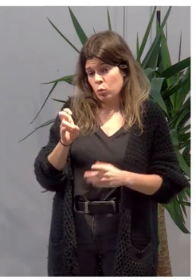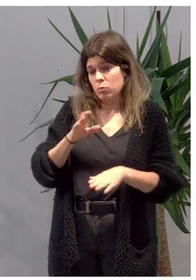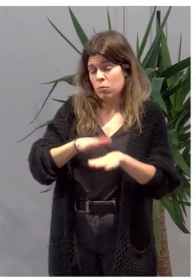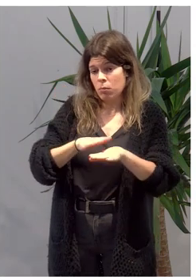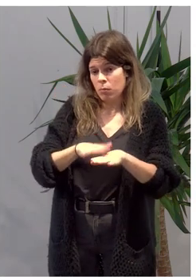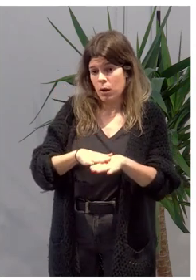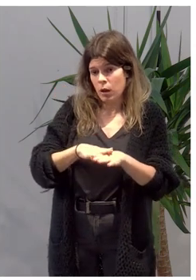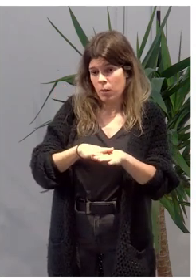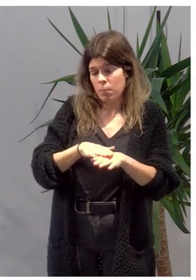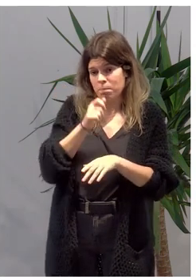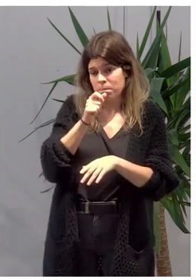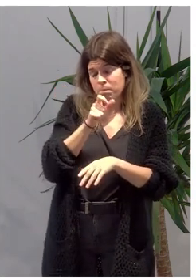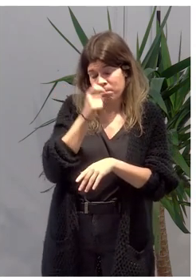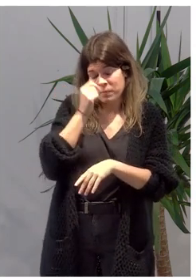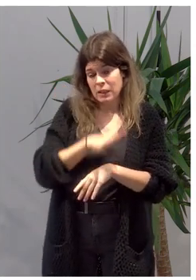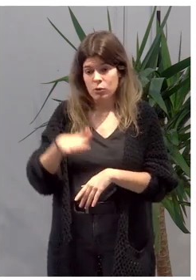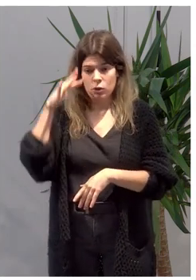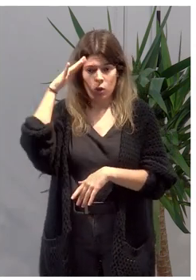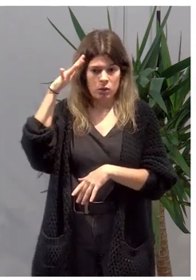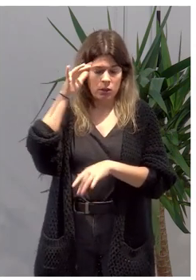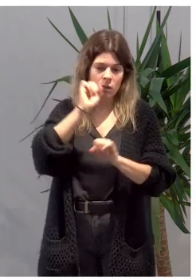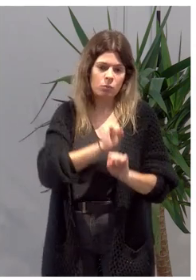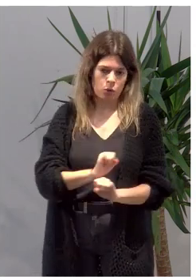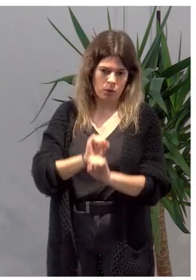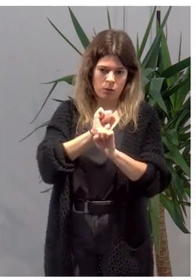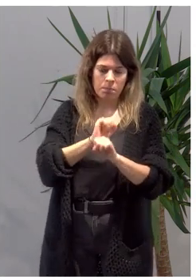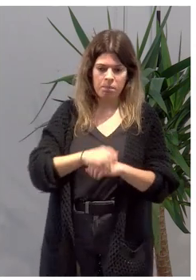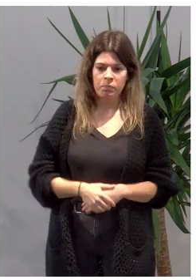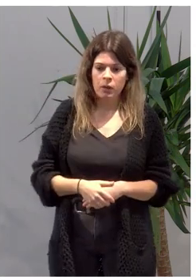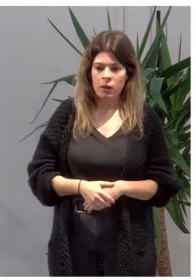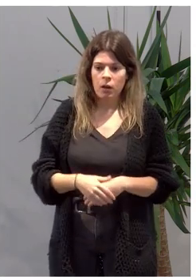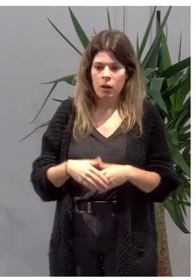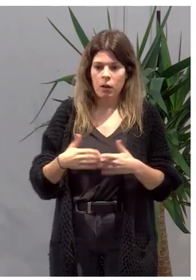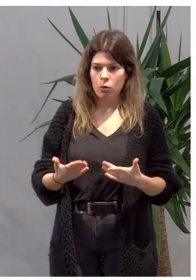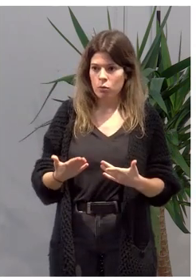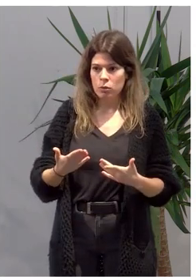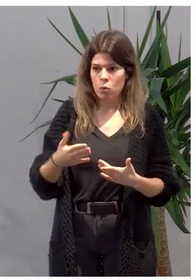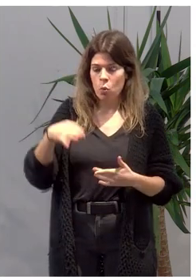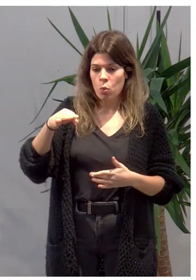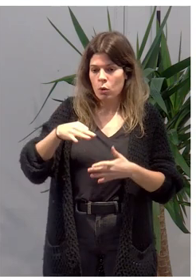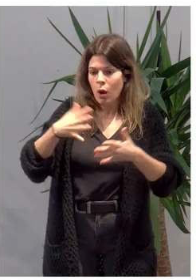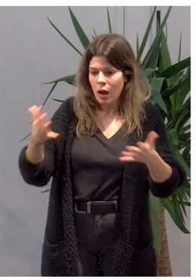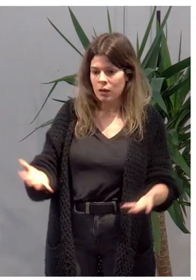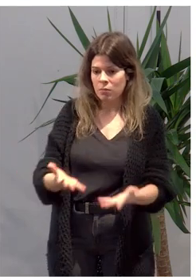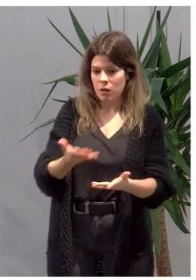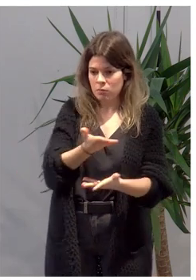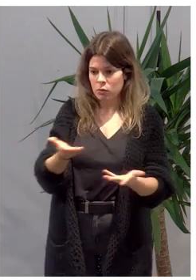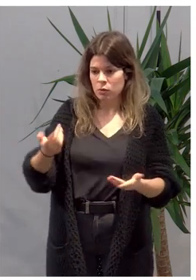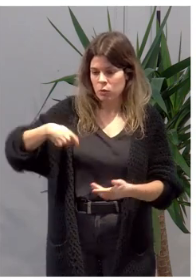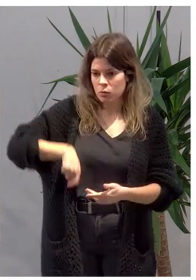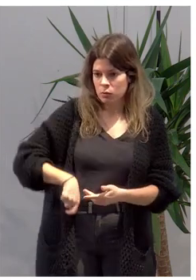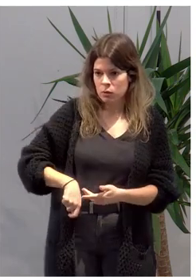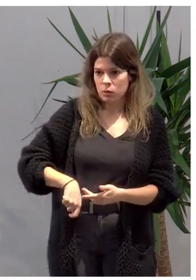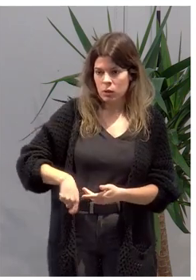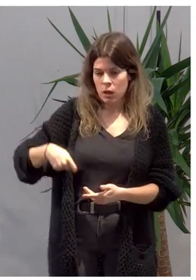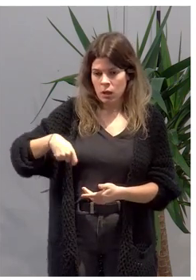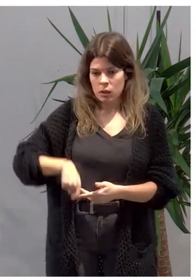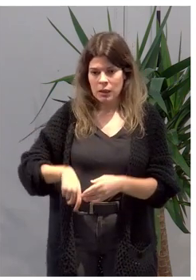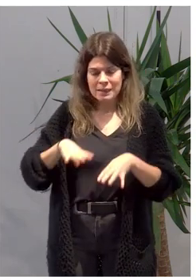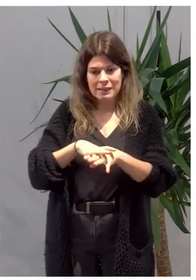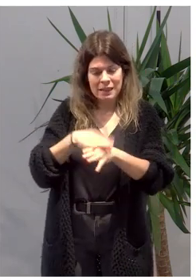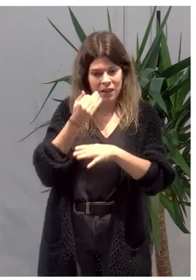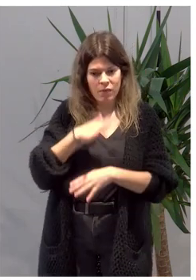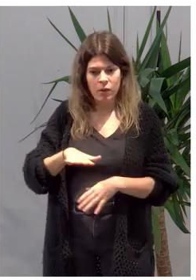adolescentes de nuestra comunidad. Así que solo me queda animaros a todos los profesionales de la red de